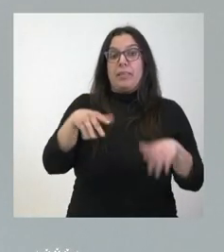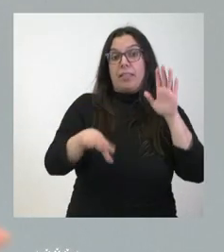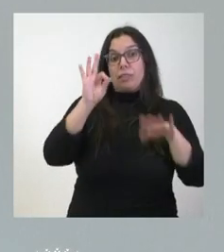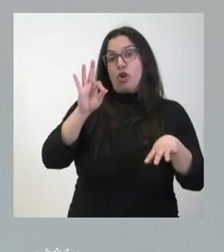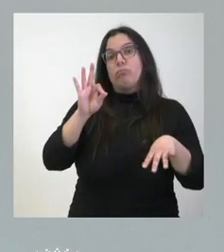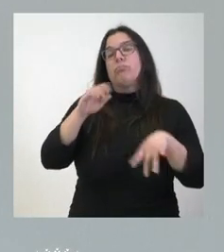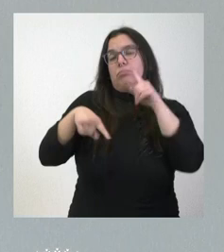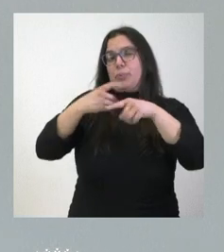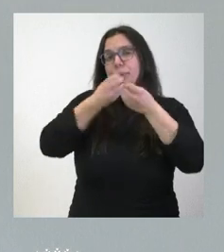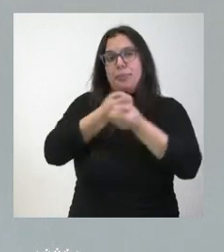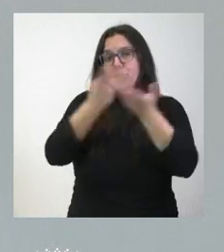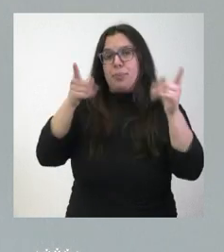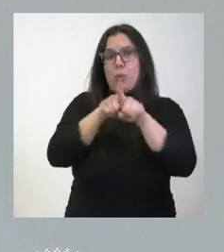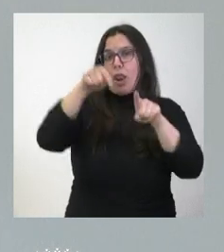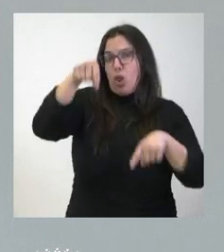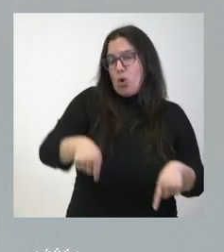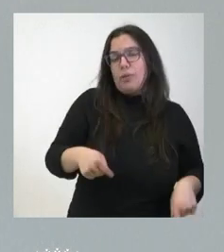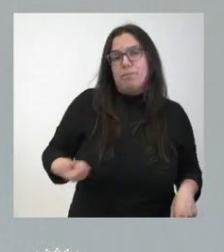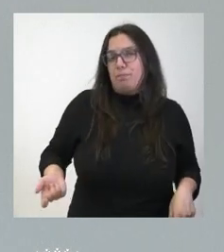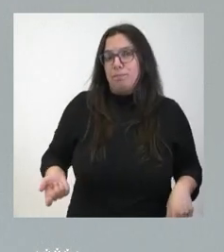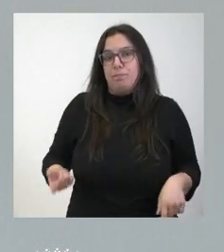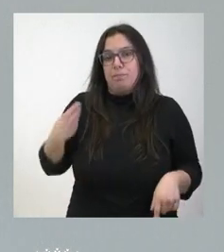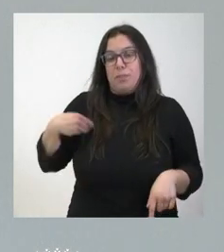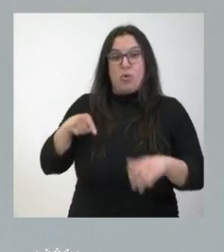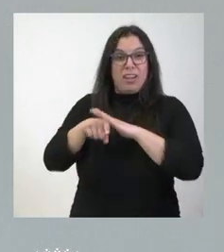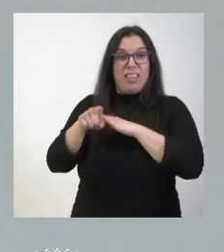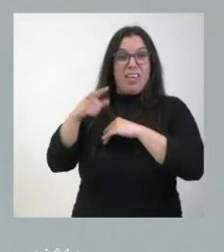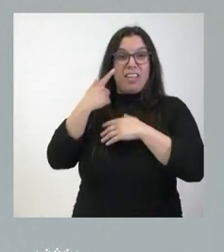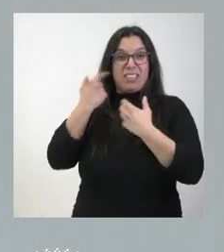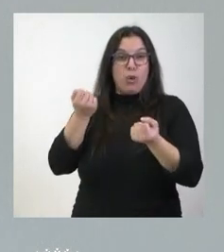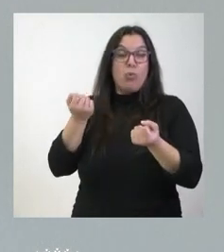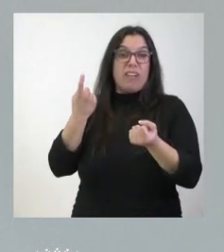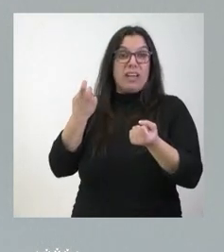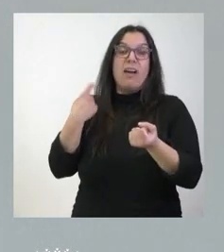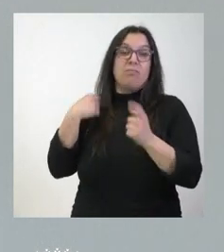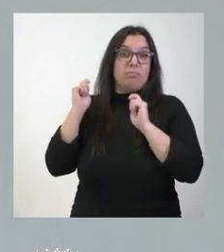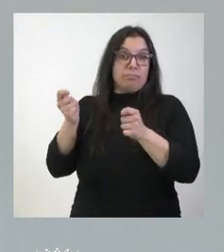comunicaremos con Amor Choy, con esta responsabilidad que estaba sin cubrir.